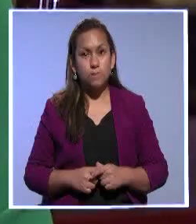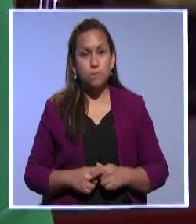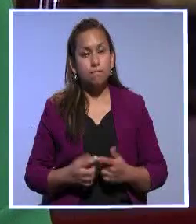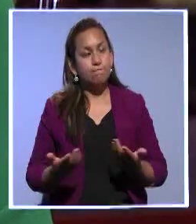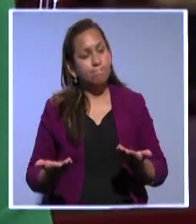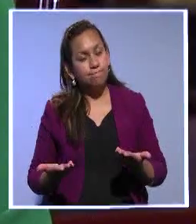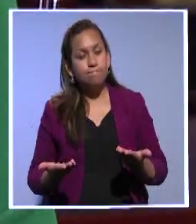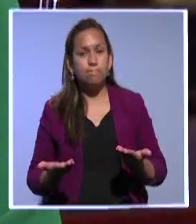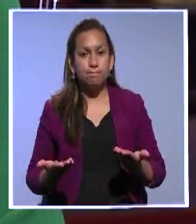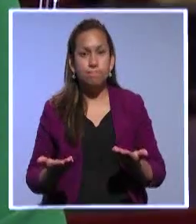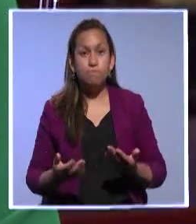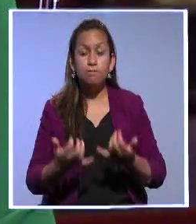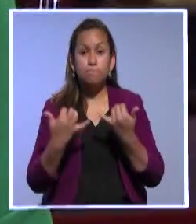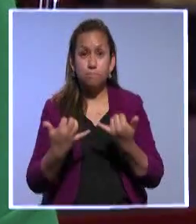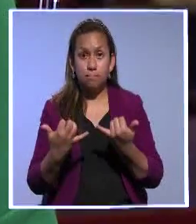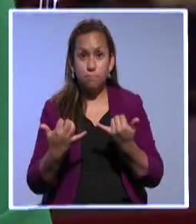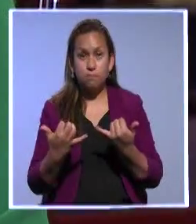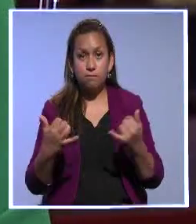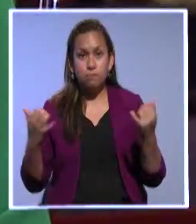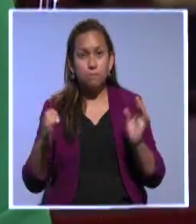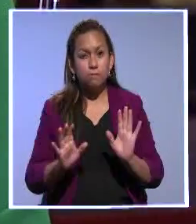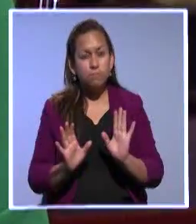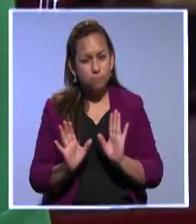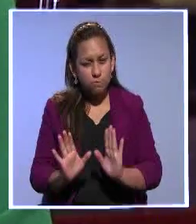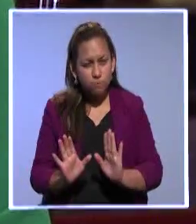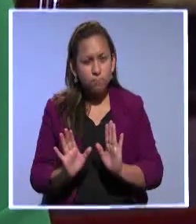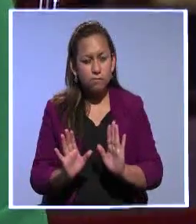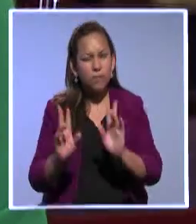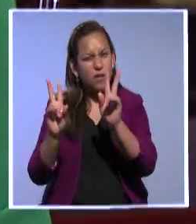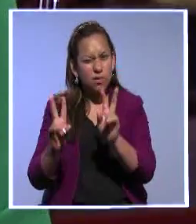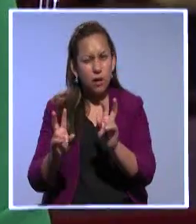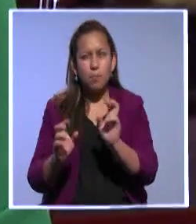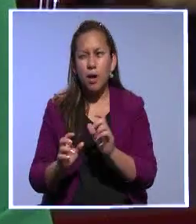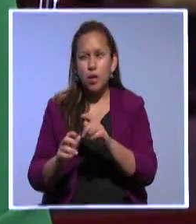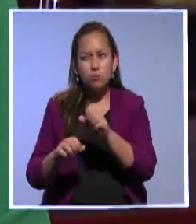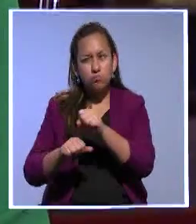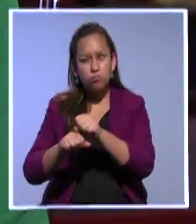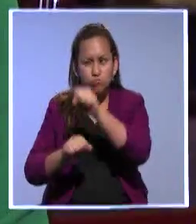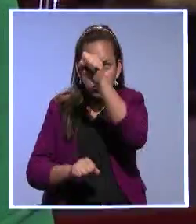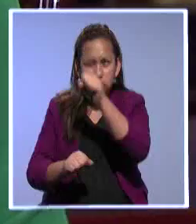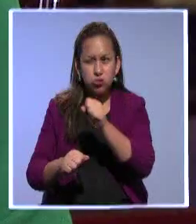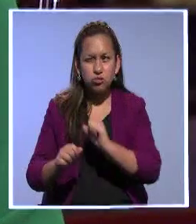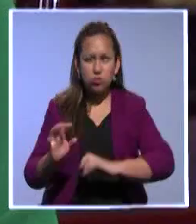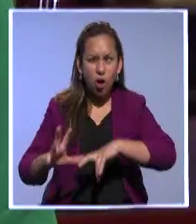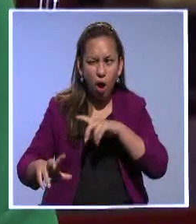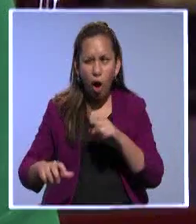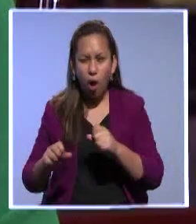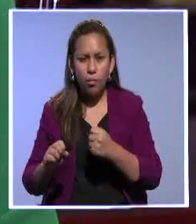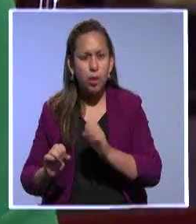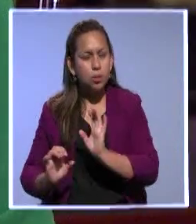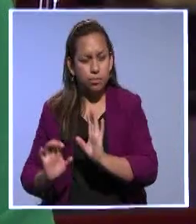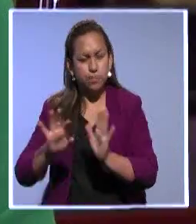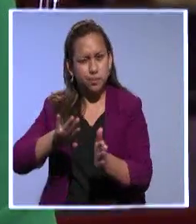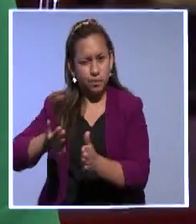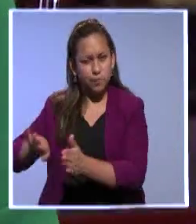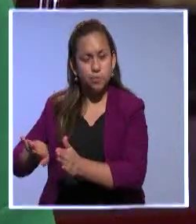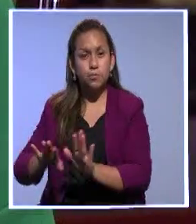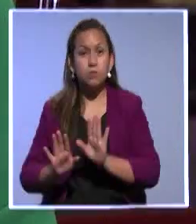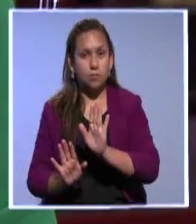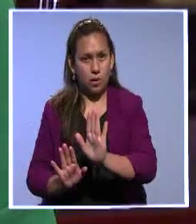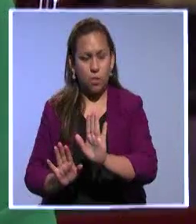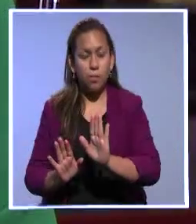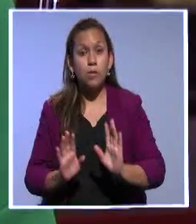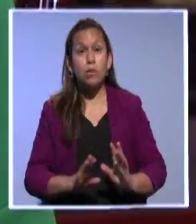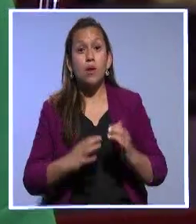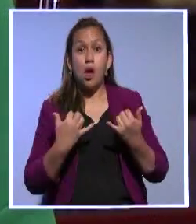Amigas y amigos, vamos a dejar de momento de lado este tema, sobre lo cual estaremos hablando más adelante, para ahora concentrarnos en